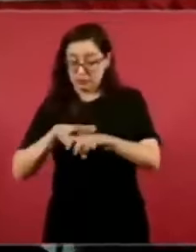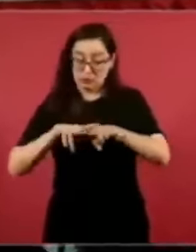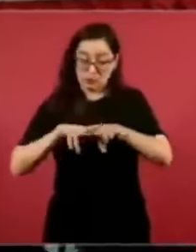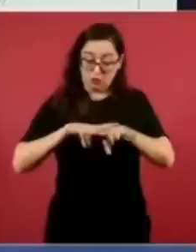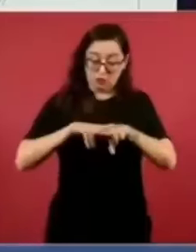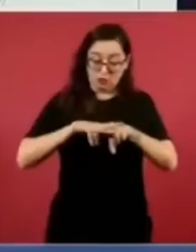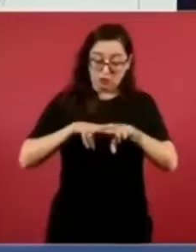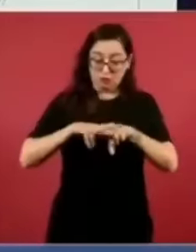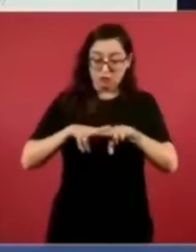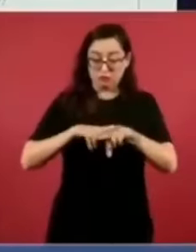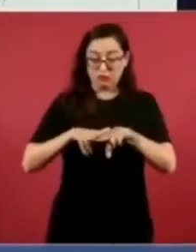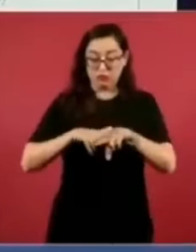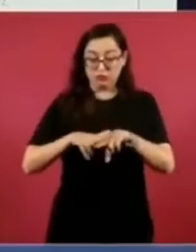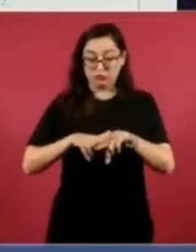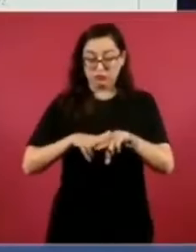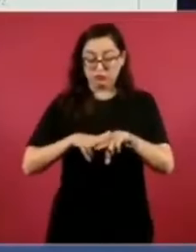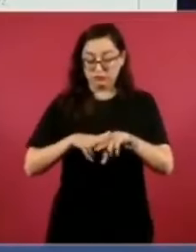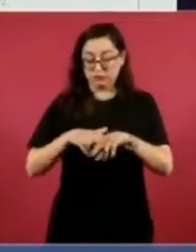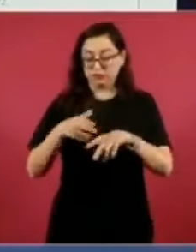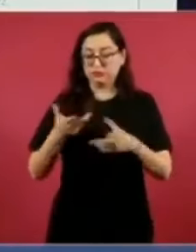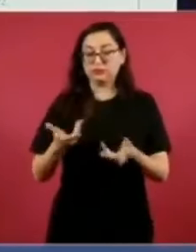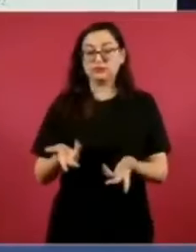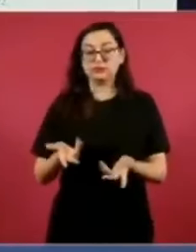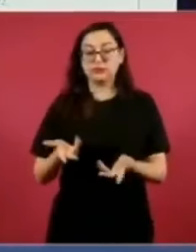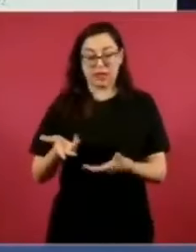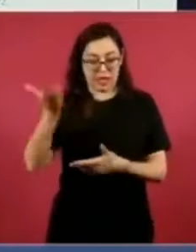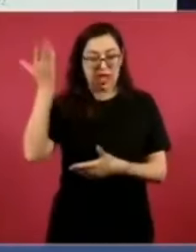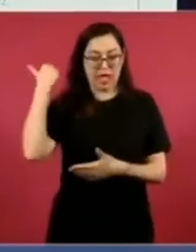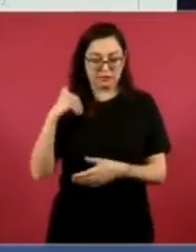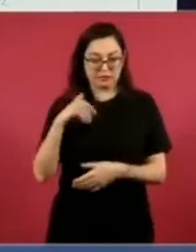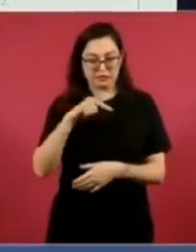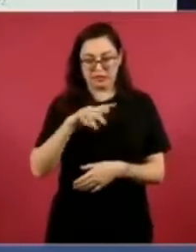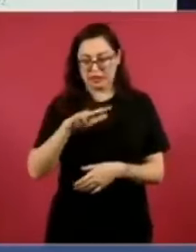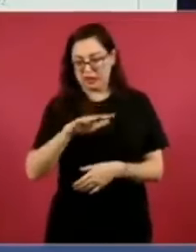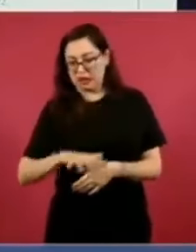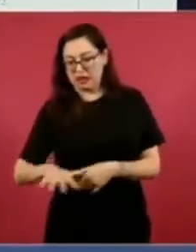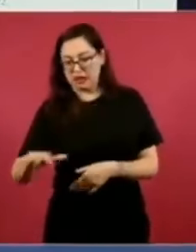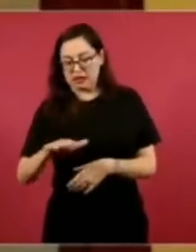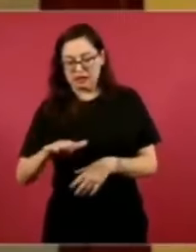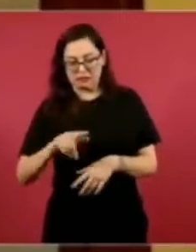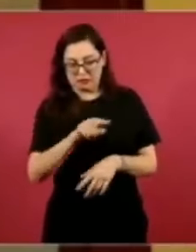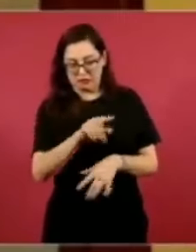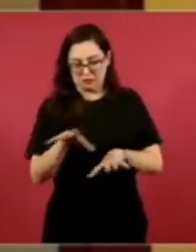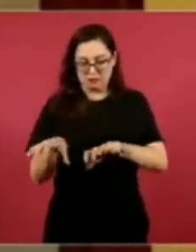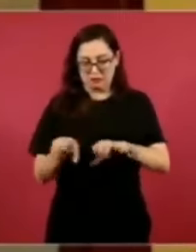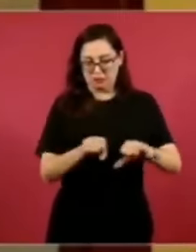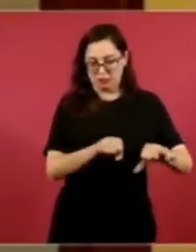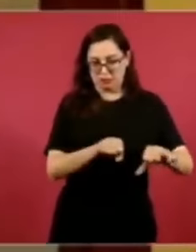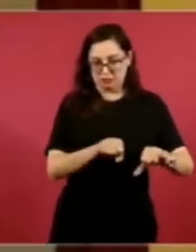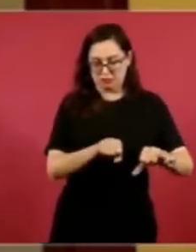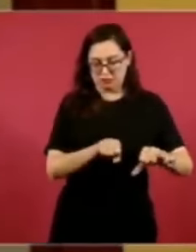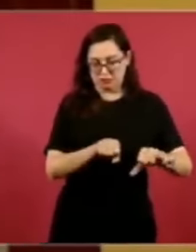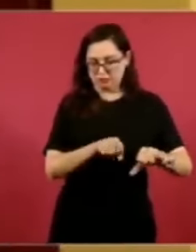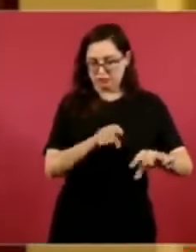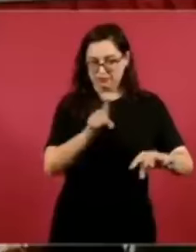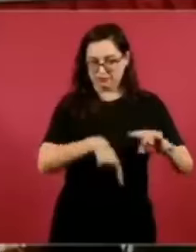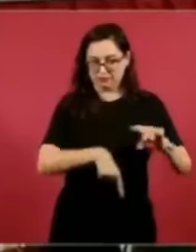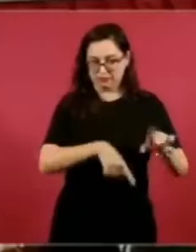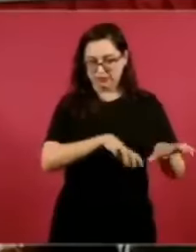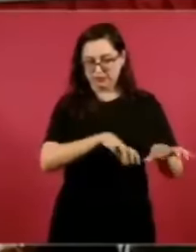publicado en el 23, solicitó una